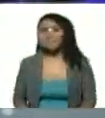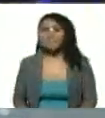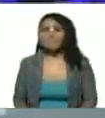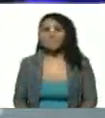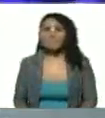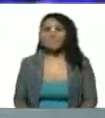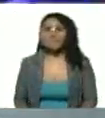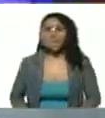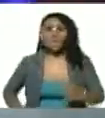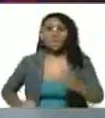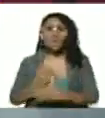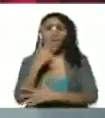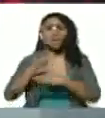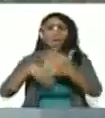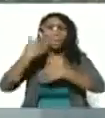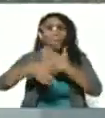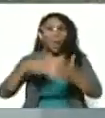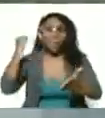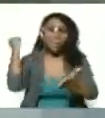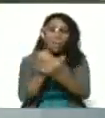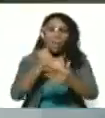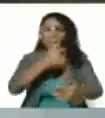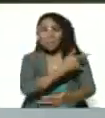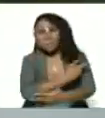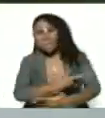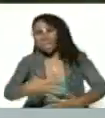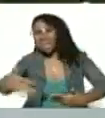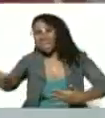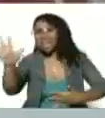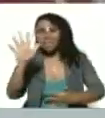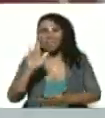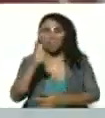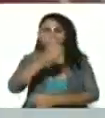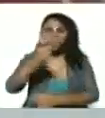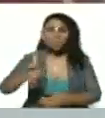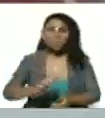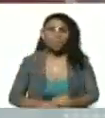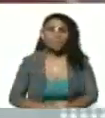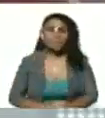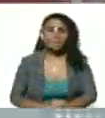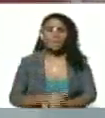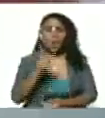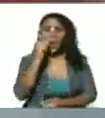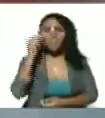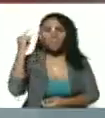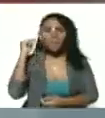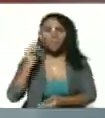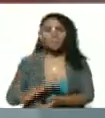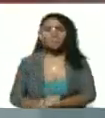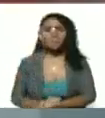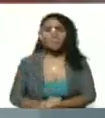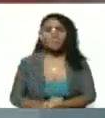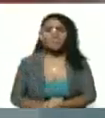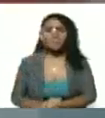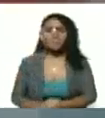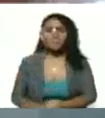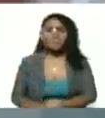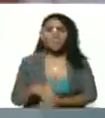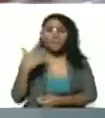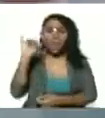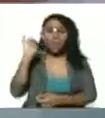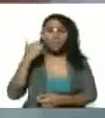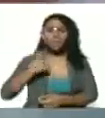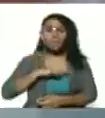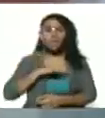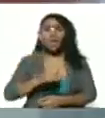La fundan después de haber matado a miles de hombres y mujeres que son nuestros